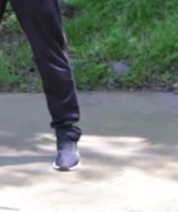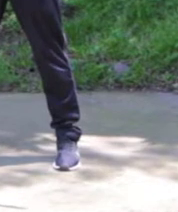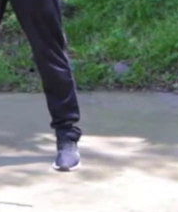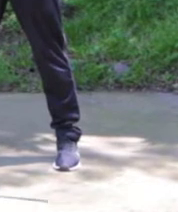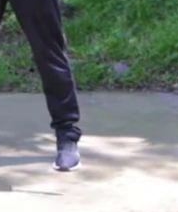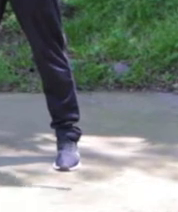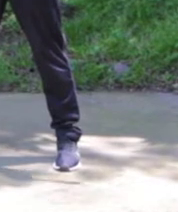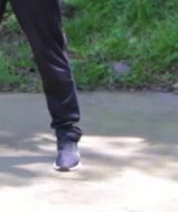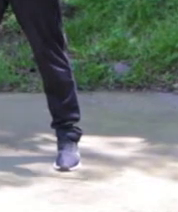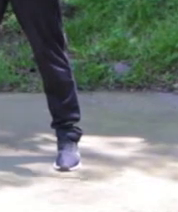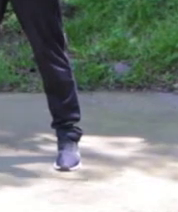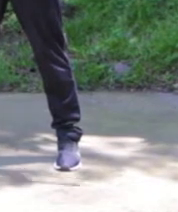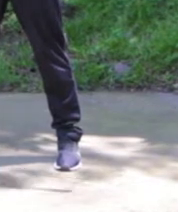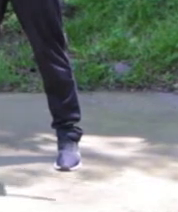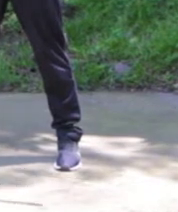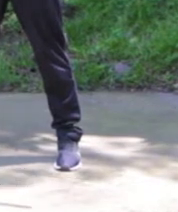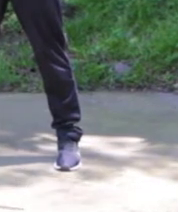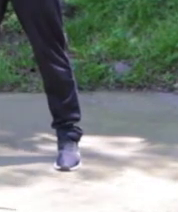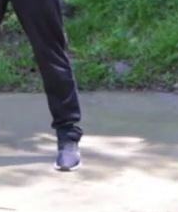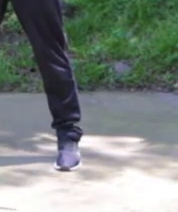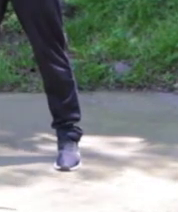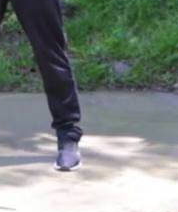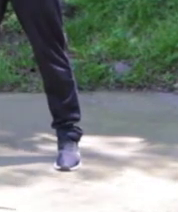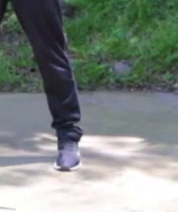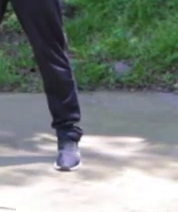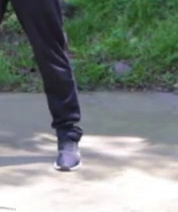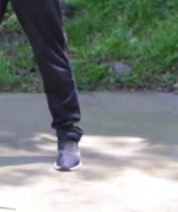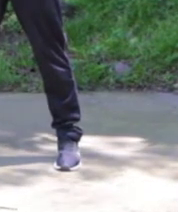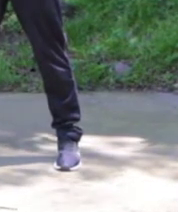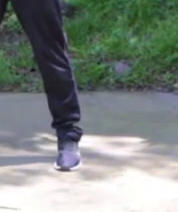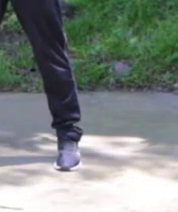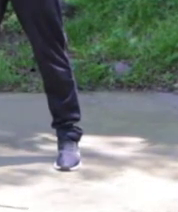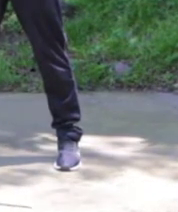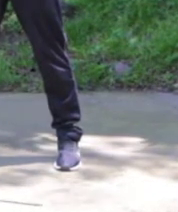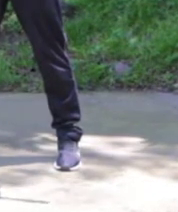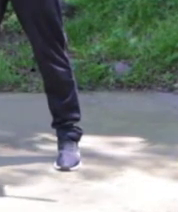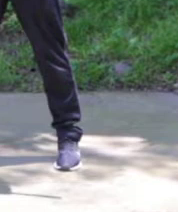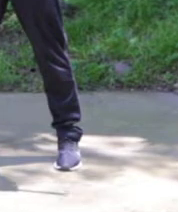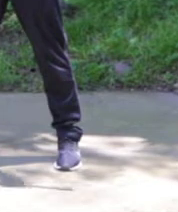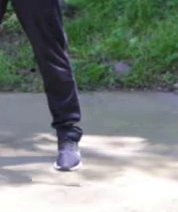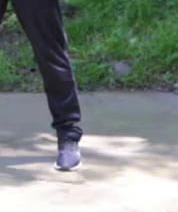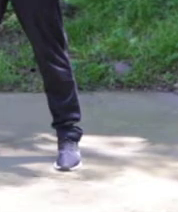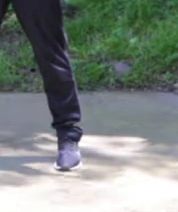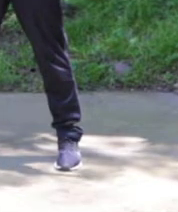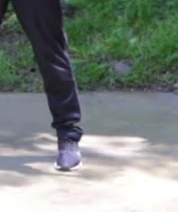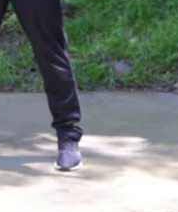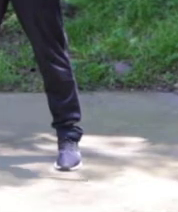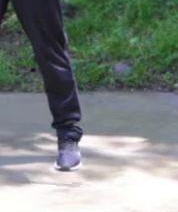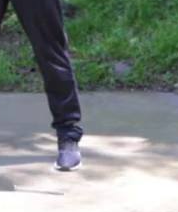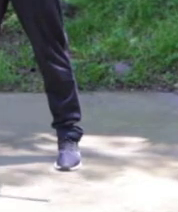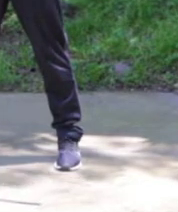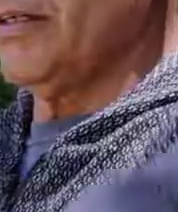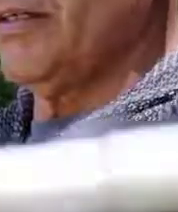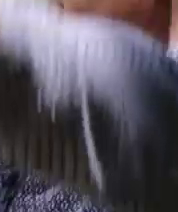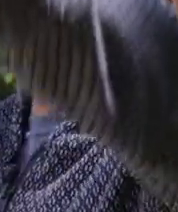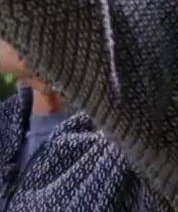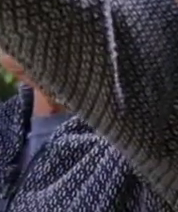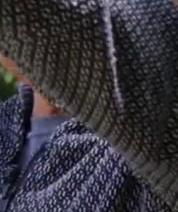hacer es bajar y subir a la altura de los hombros, manteniendo la toalla